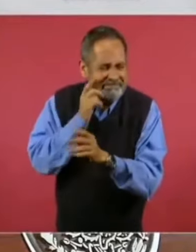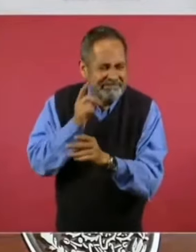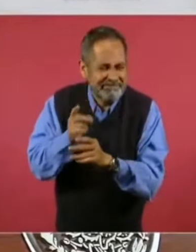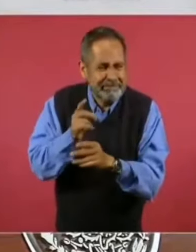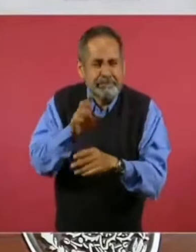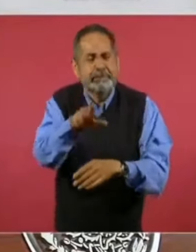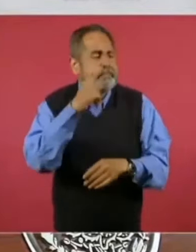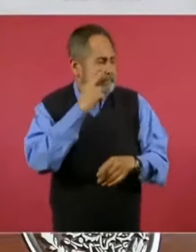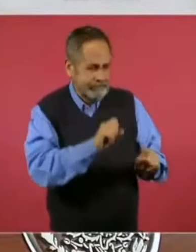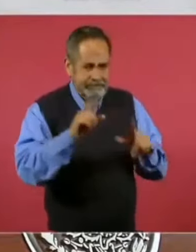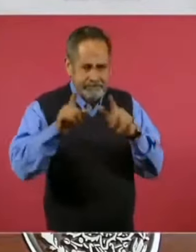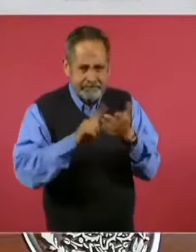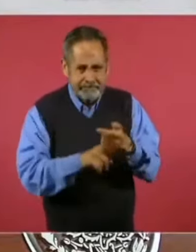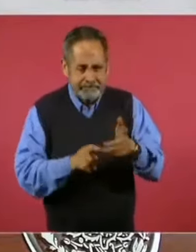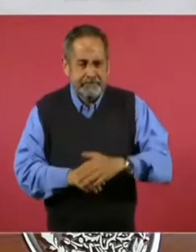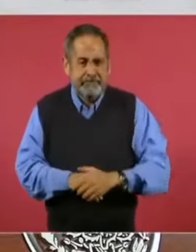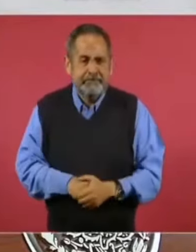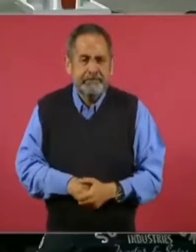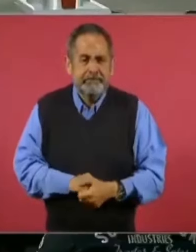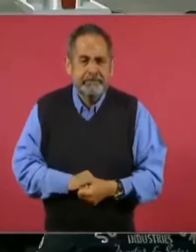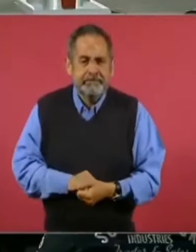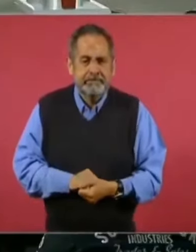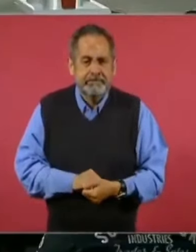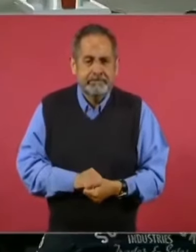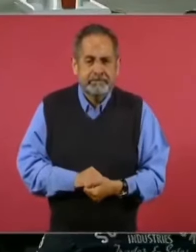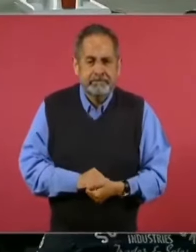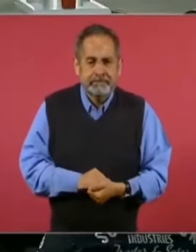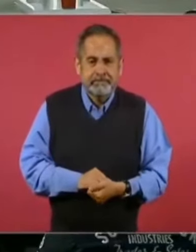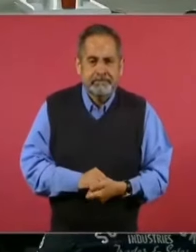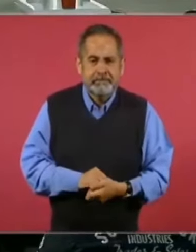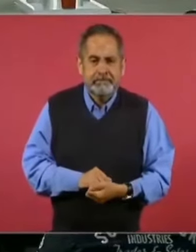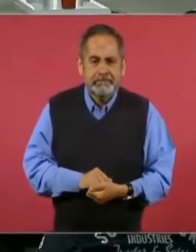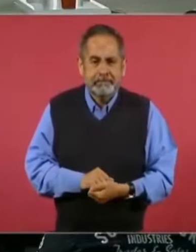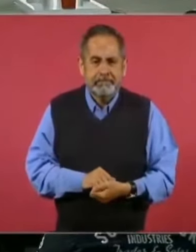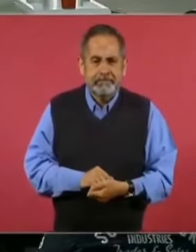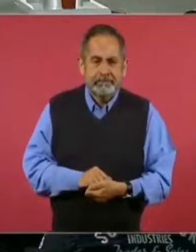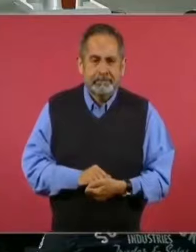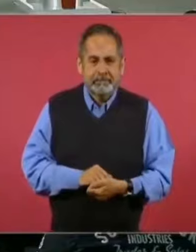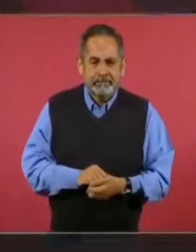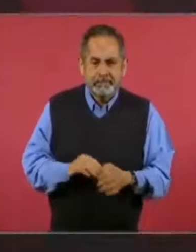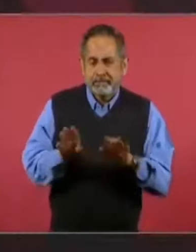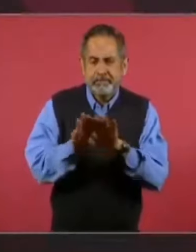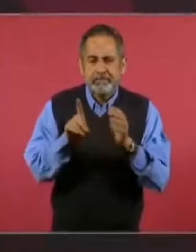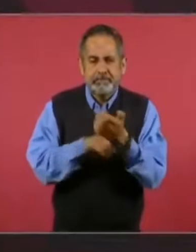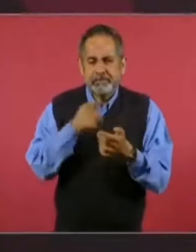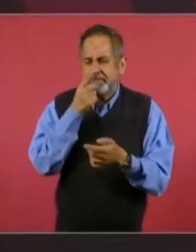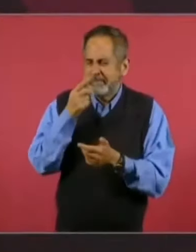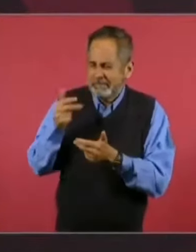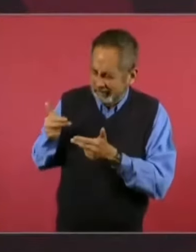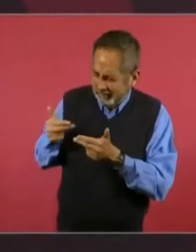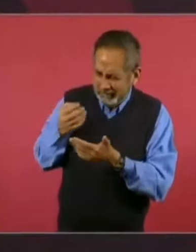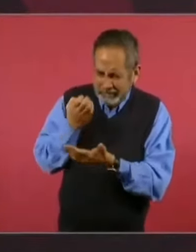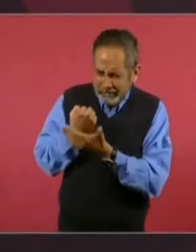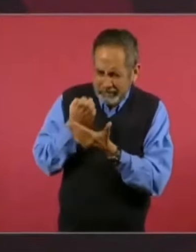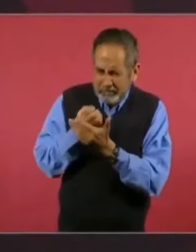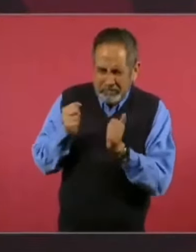casi una economía envenenada o algo así.